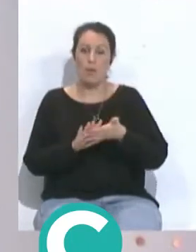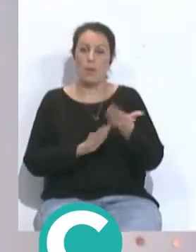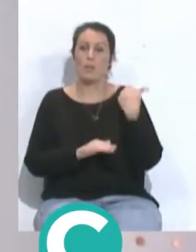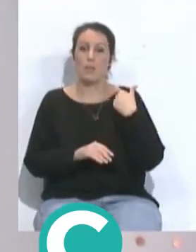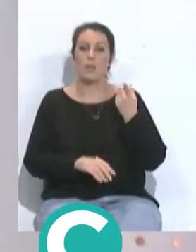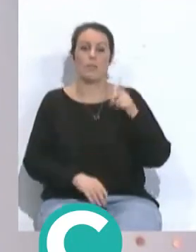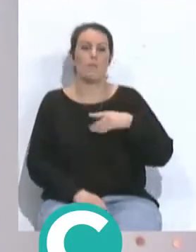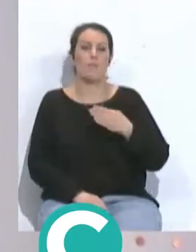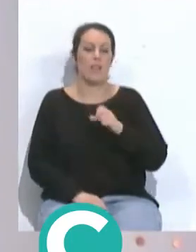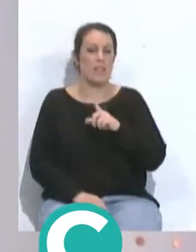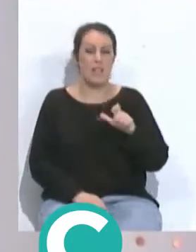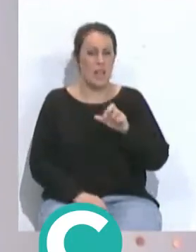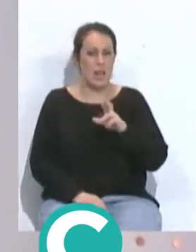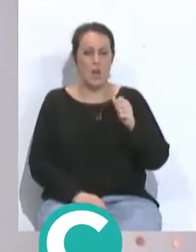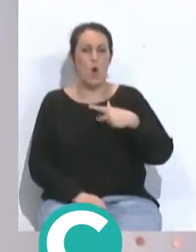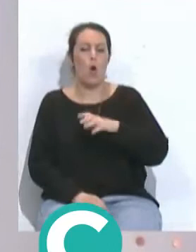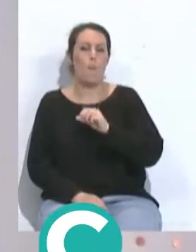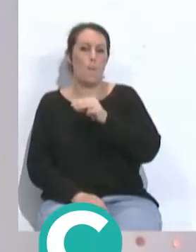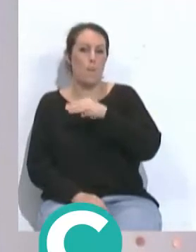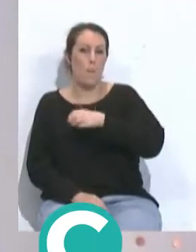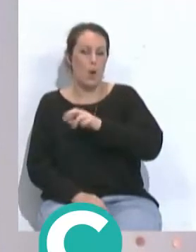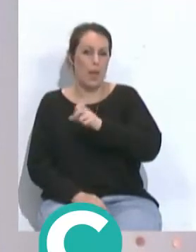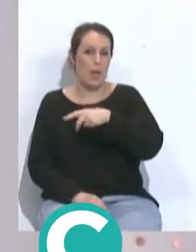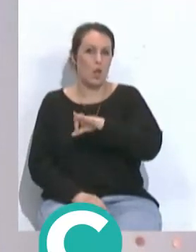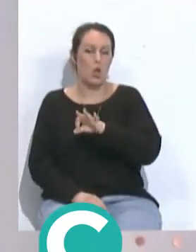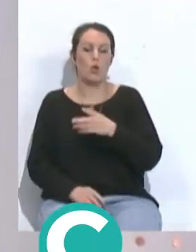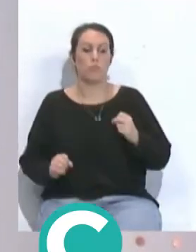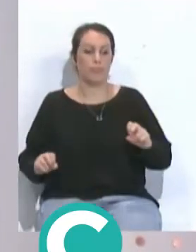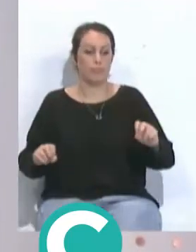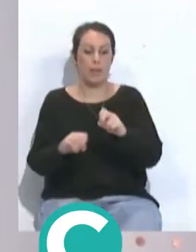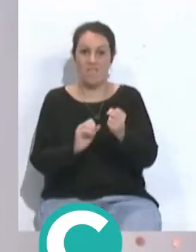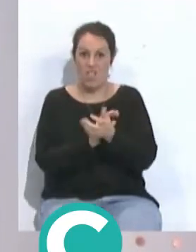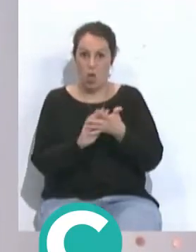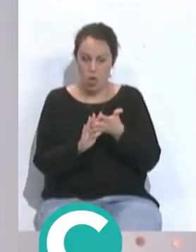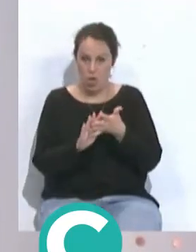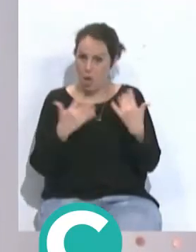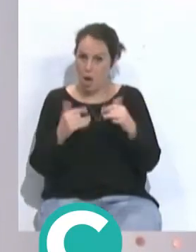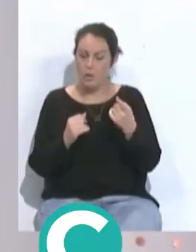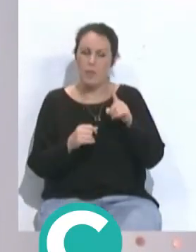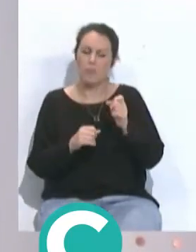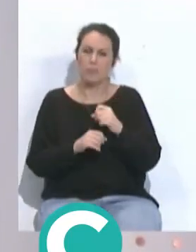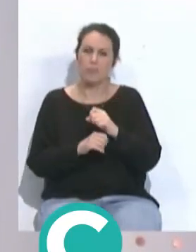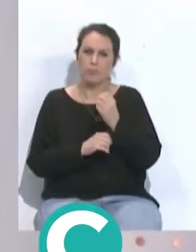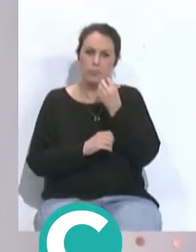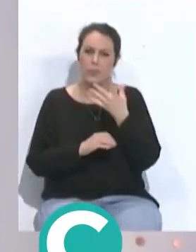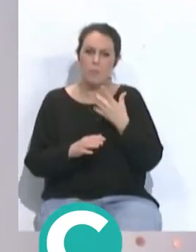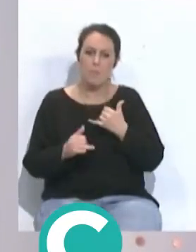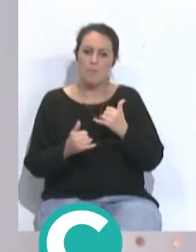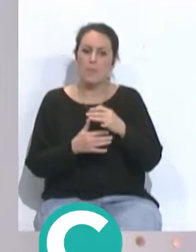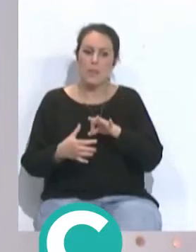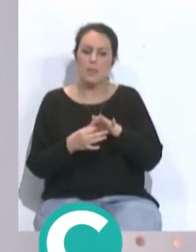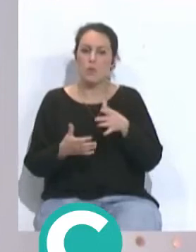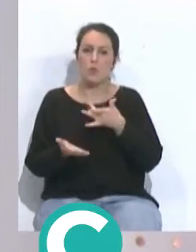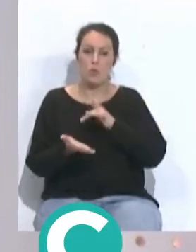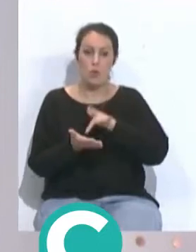Bellerín como con Álex Moreno doblando por los costados ahí la velocidad y sobre todo el acierto en ese pase a la hora de buscar los